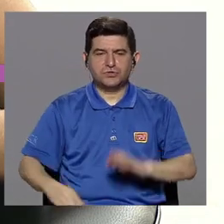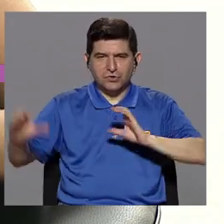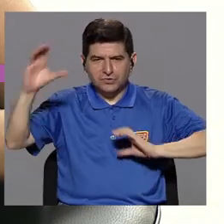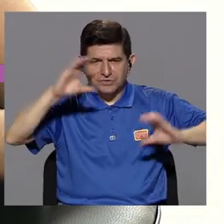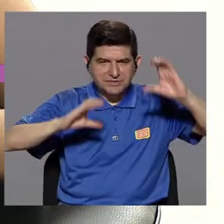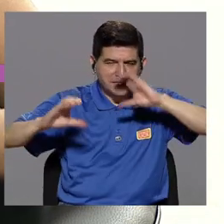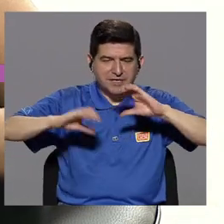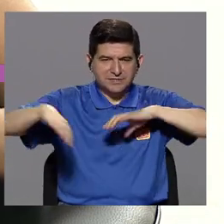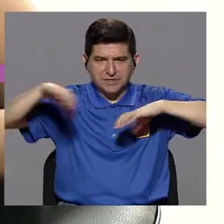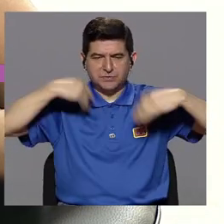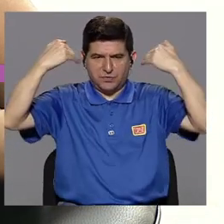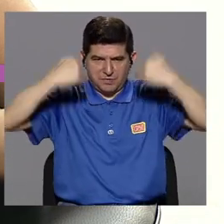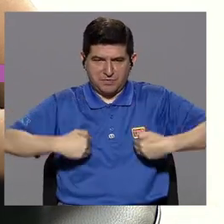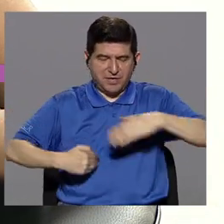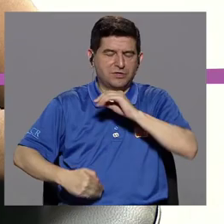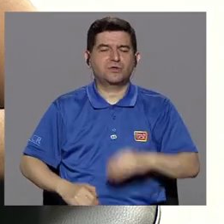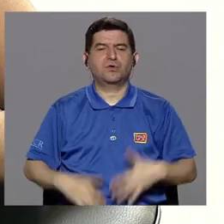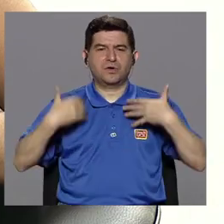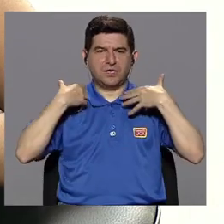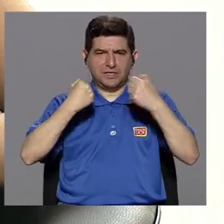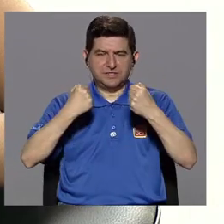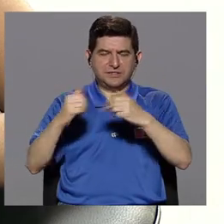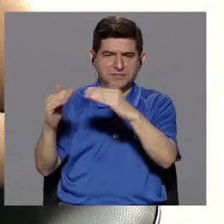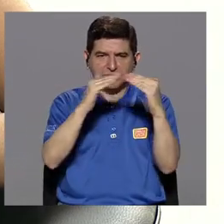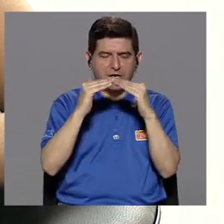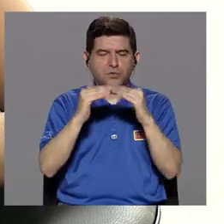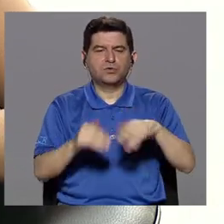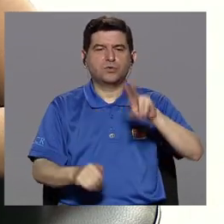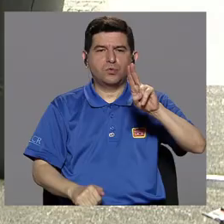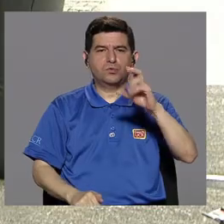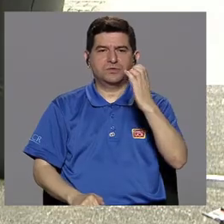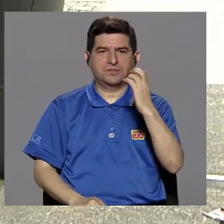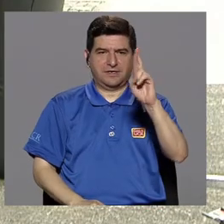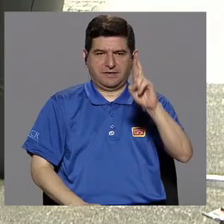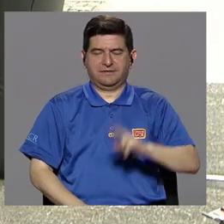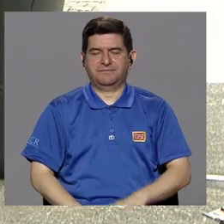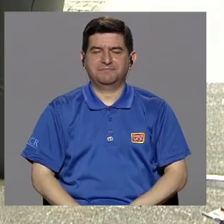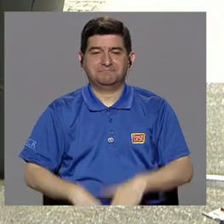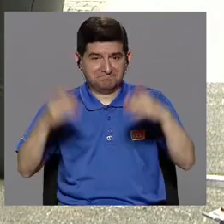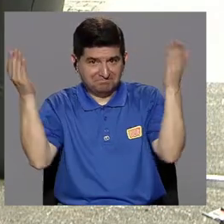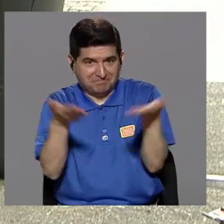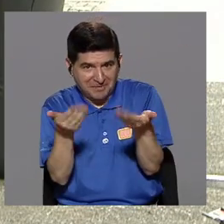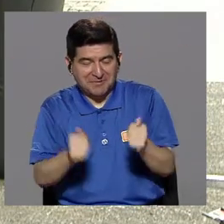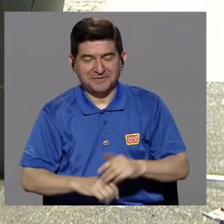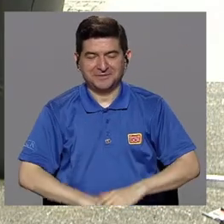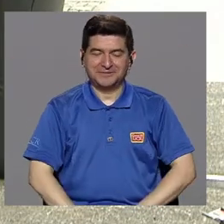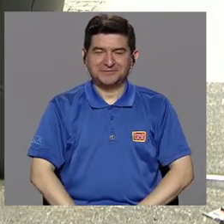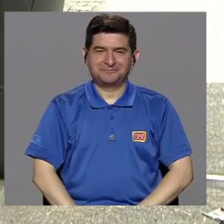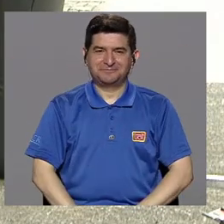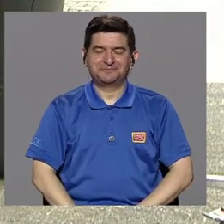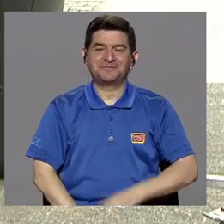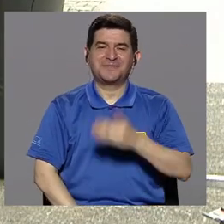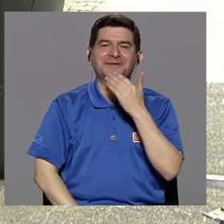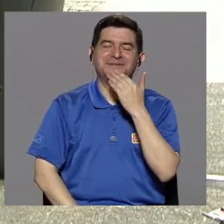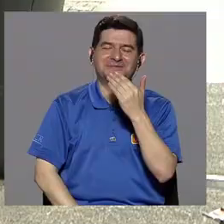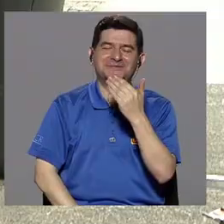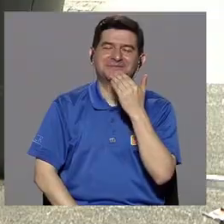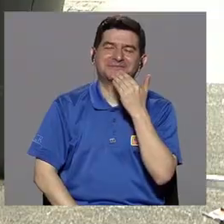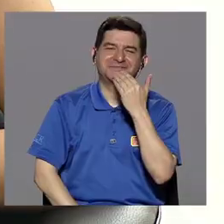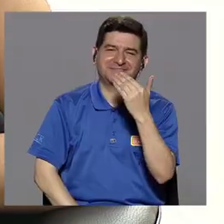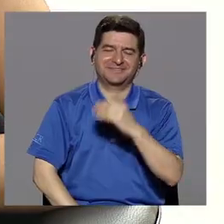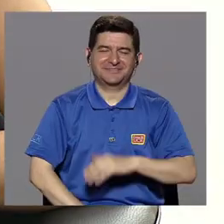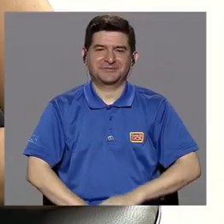del Movimiento Humano y la Salud para la Comunidad de la Universidad de Costa Rica. Bienvenido, Gerardo. Muchas gracias.